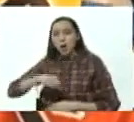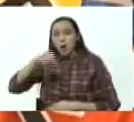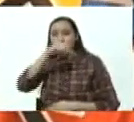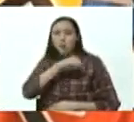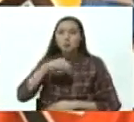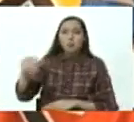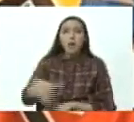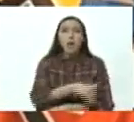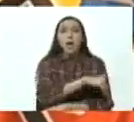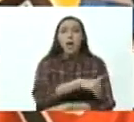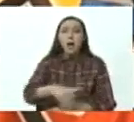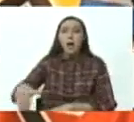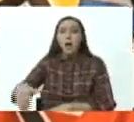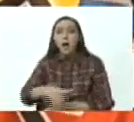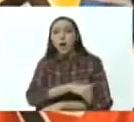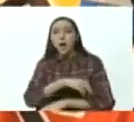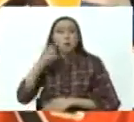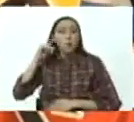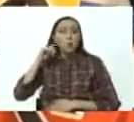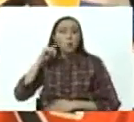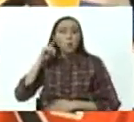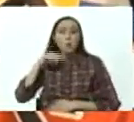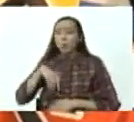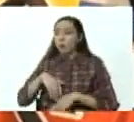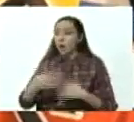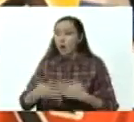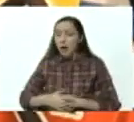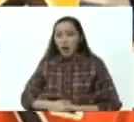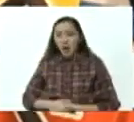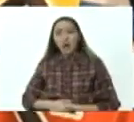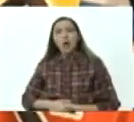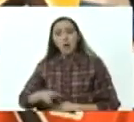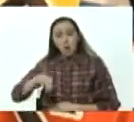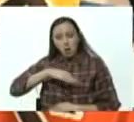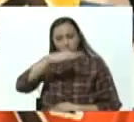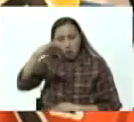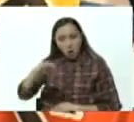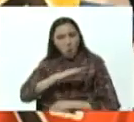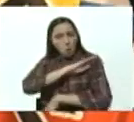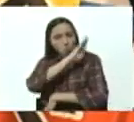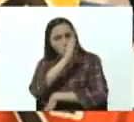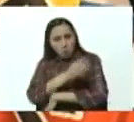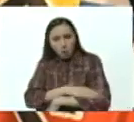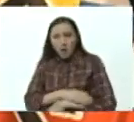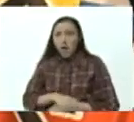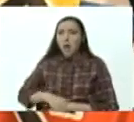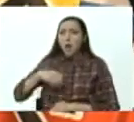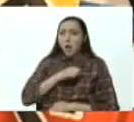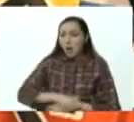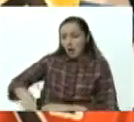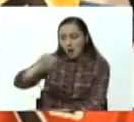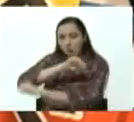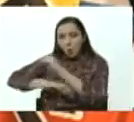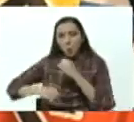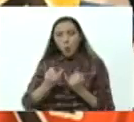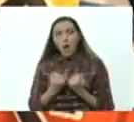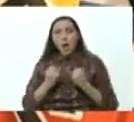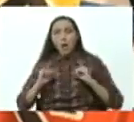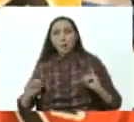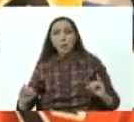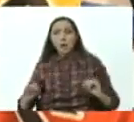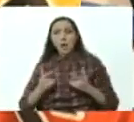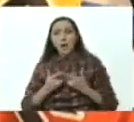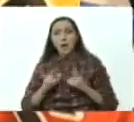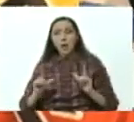para llenar las almas de fuerza para la lucha por la independencia que se